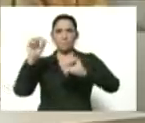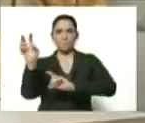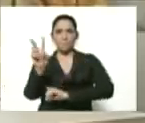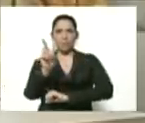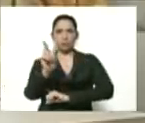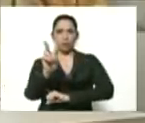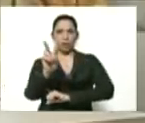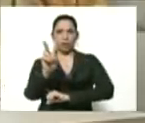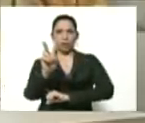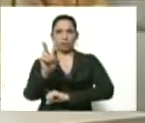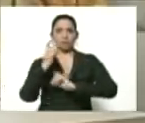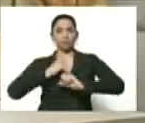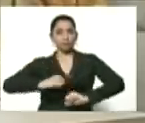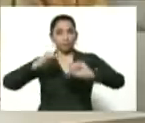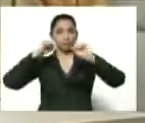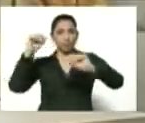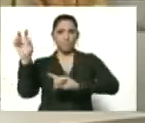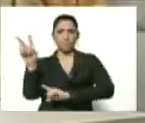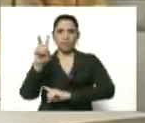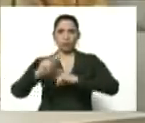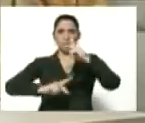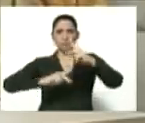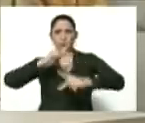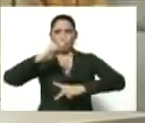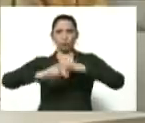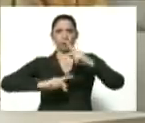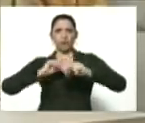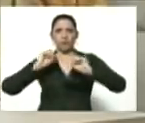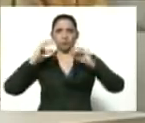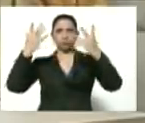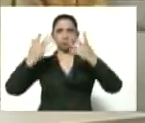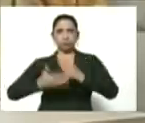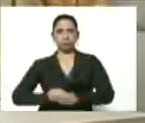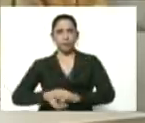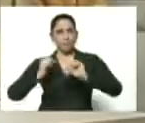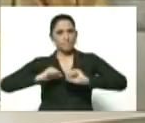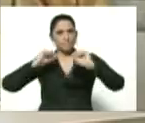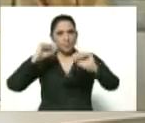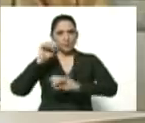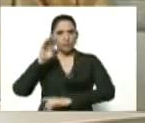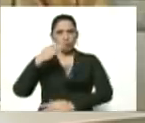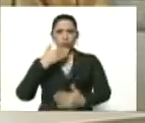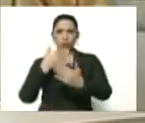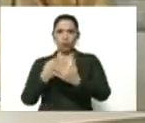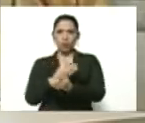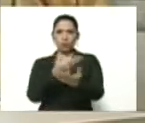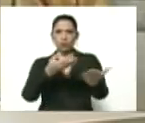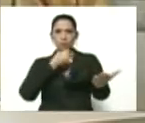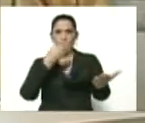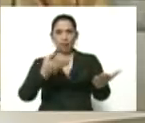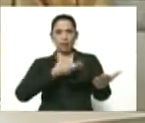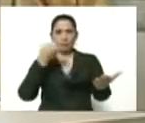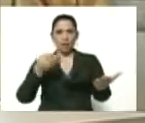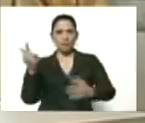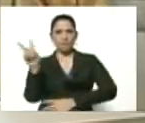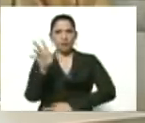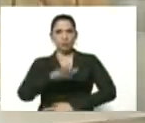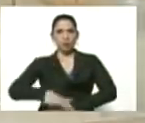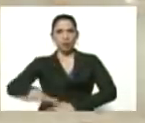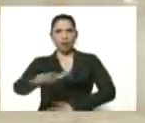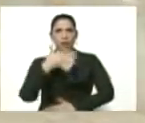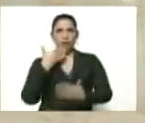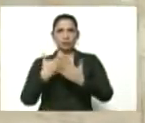que viva la Venezuela productiva que viva el futuro muchas gracias buenas tardes a toda Venezuela muchas gracias